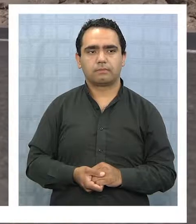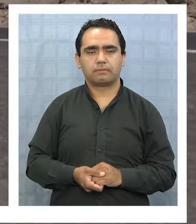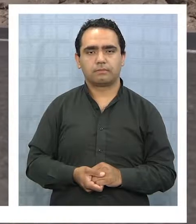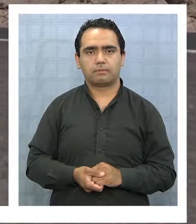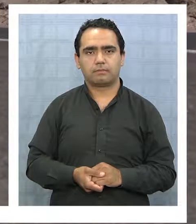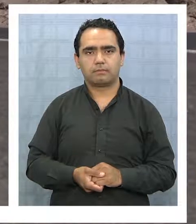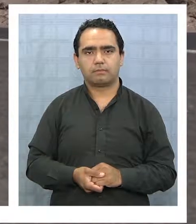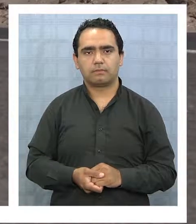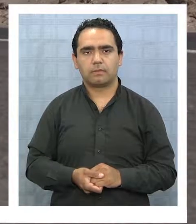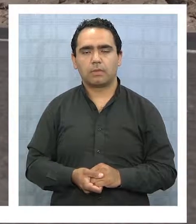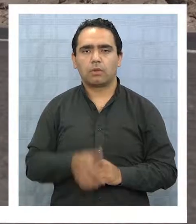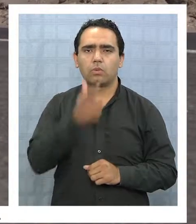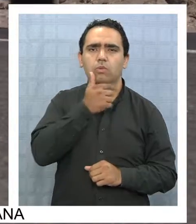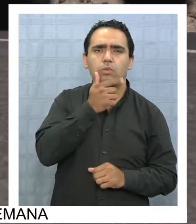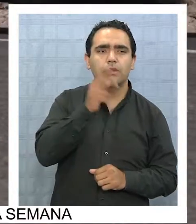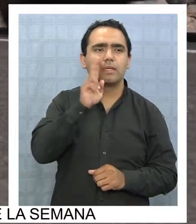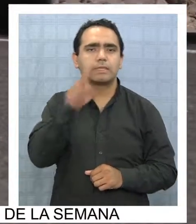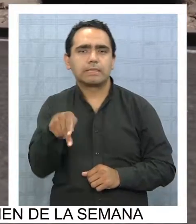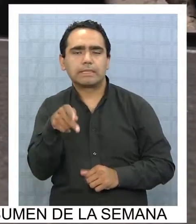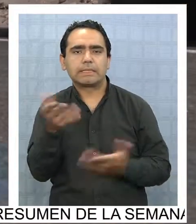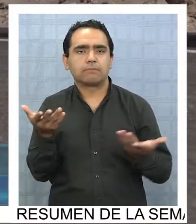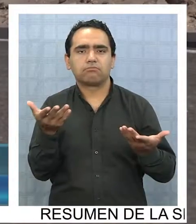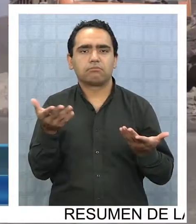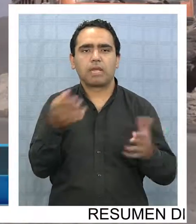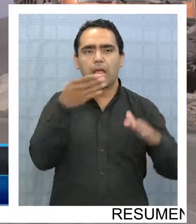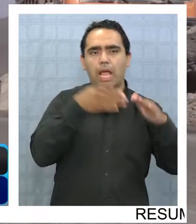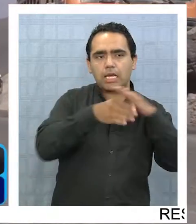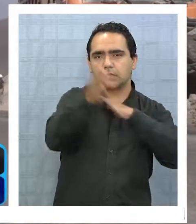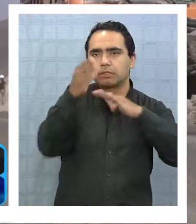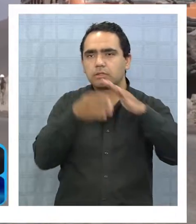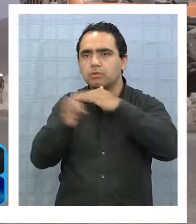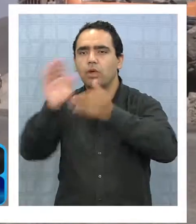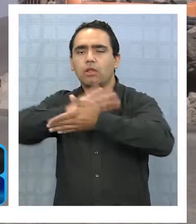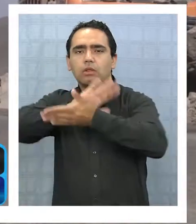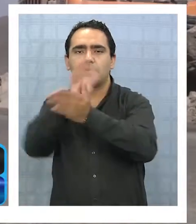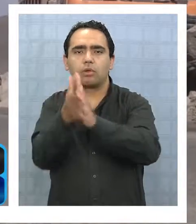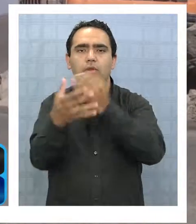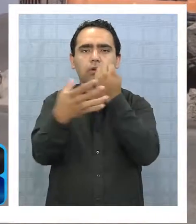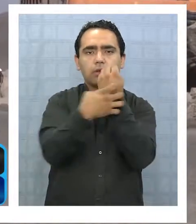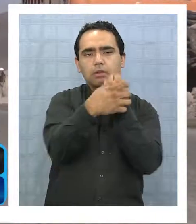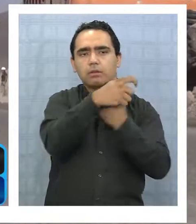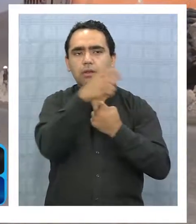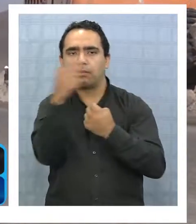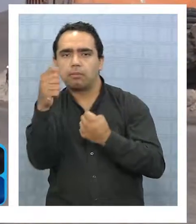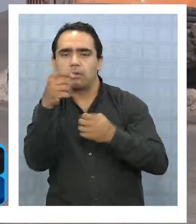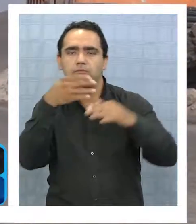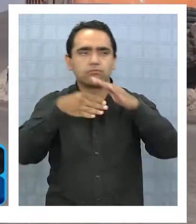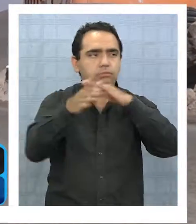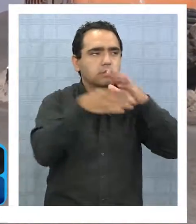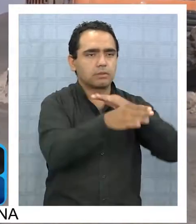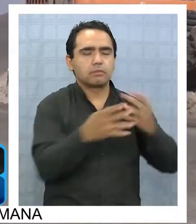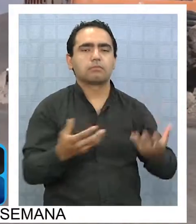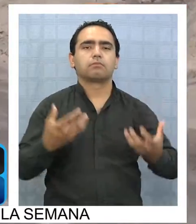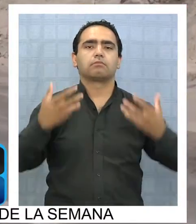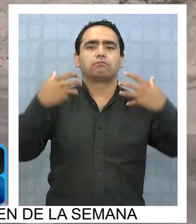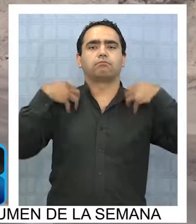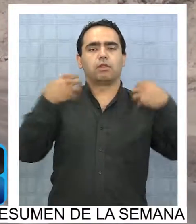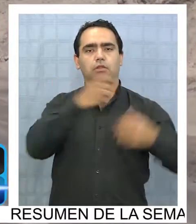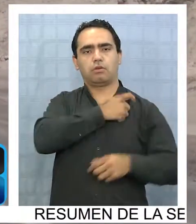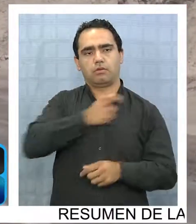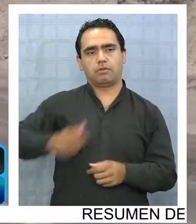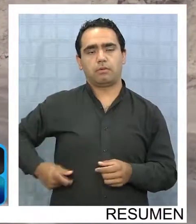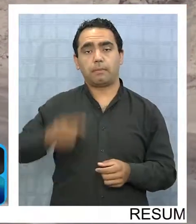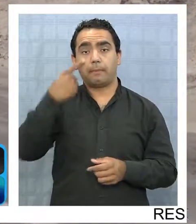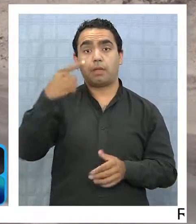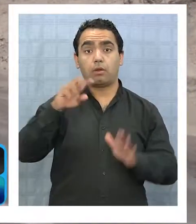Sin duda la accesibilidad a todos los rincones de la región es una necesidad y compromiso gubernamental. Pero los